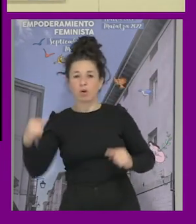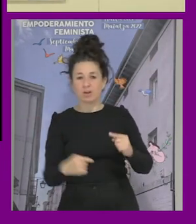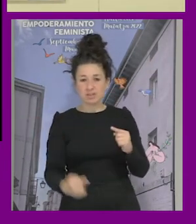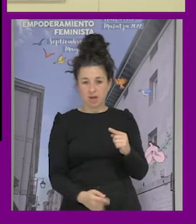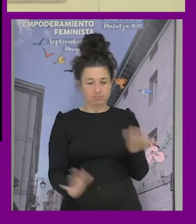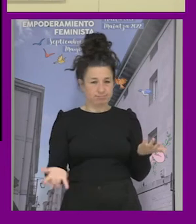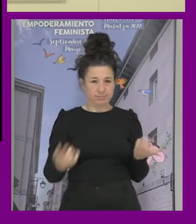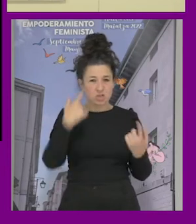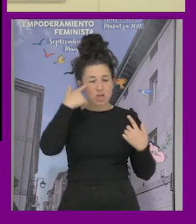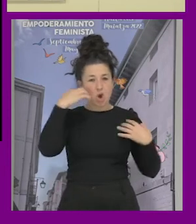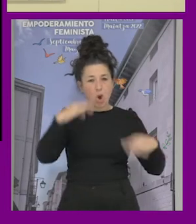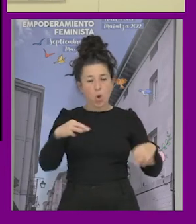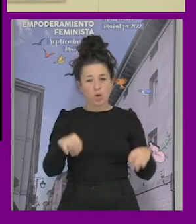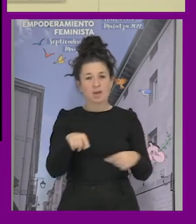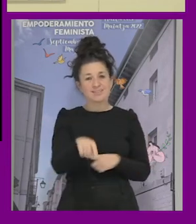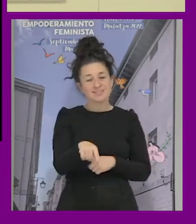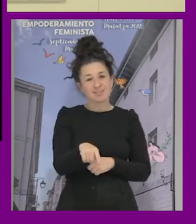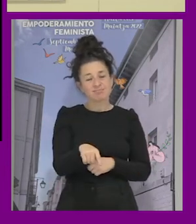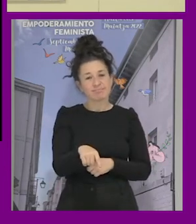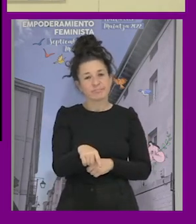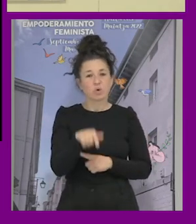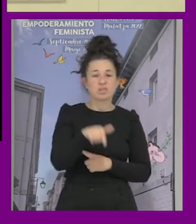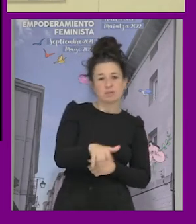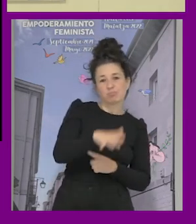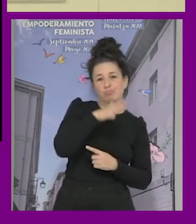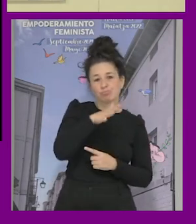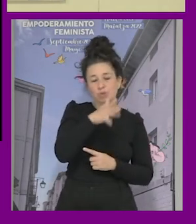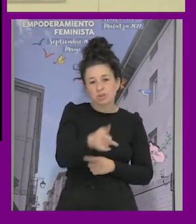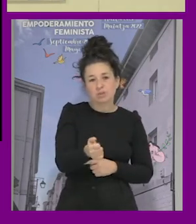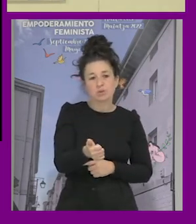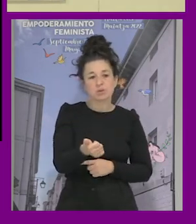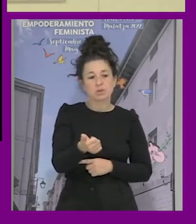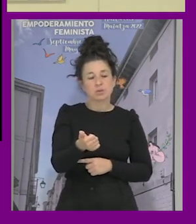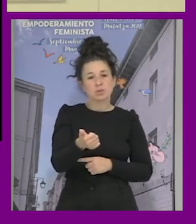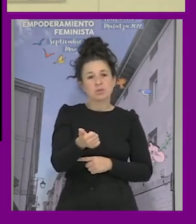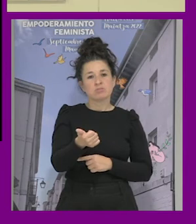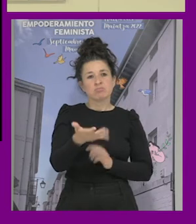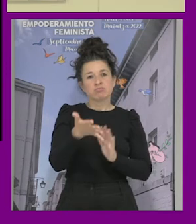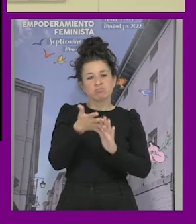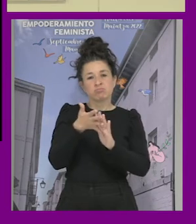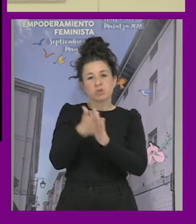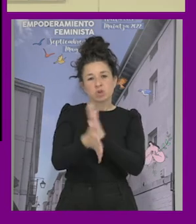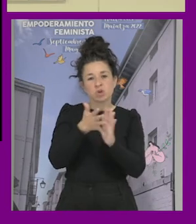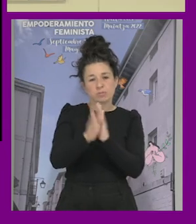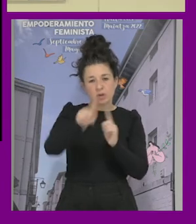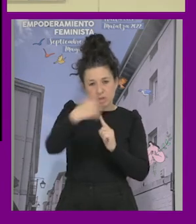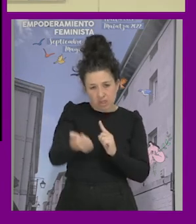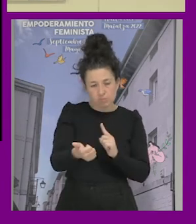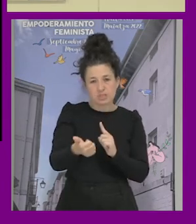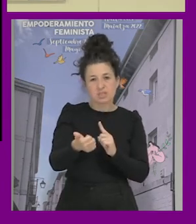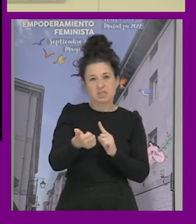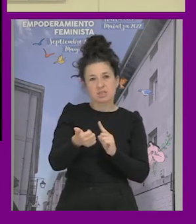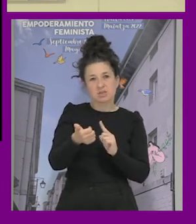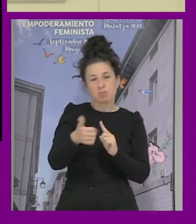esta lógica os la voy a cuestionar y después la vemos desde el marco interseccional la lógica de la